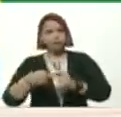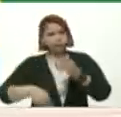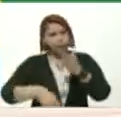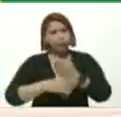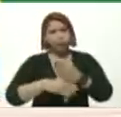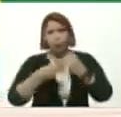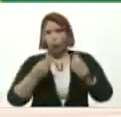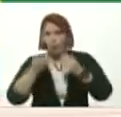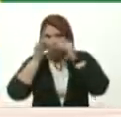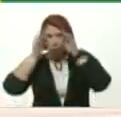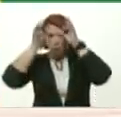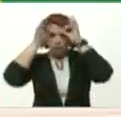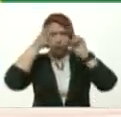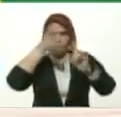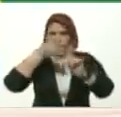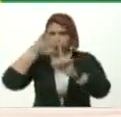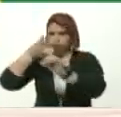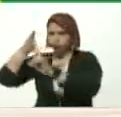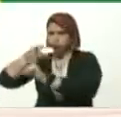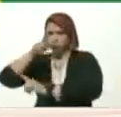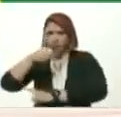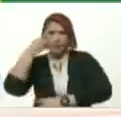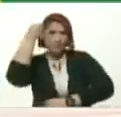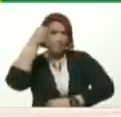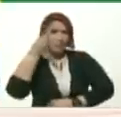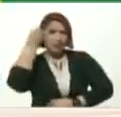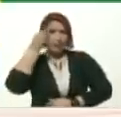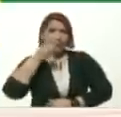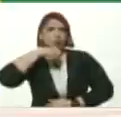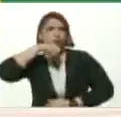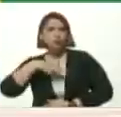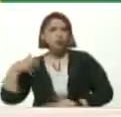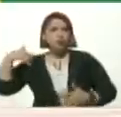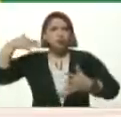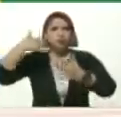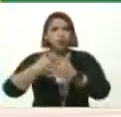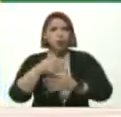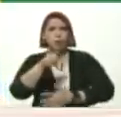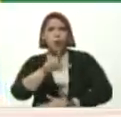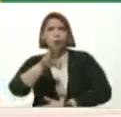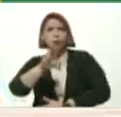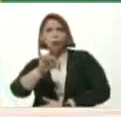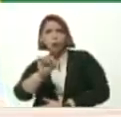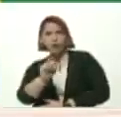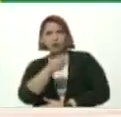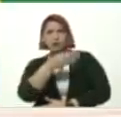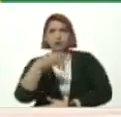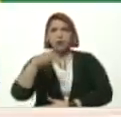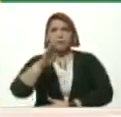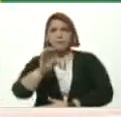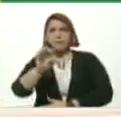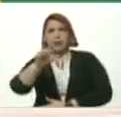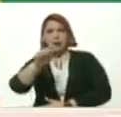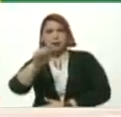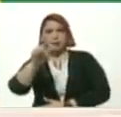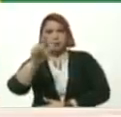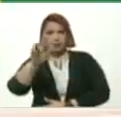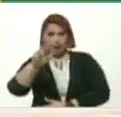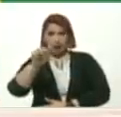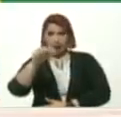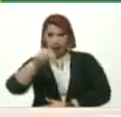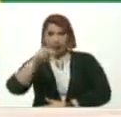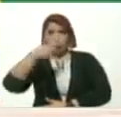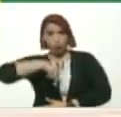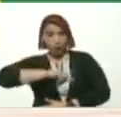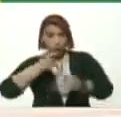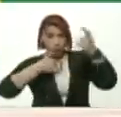Robinsoniana Va el pensamiento Histórico De Luis Beltrán Prieto Figueroa De nuestro comandante Chávez Chávez